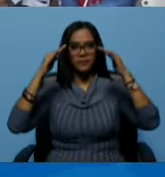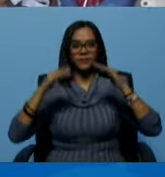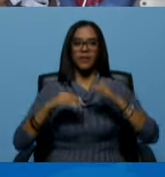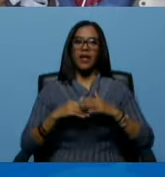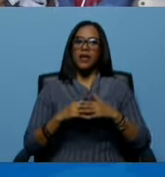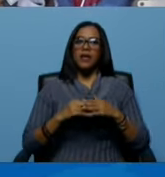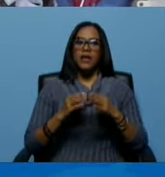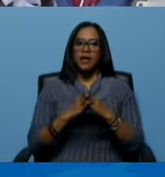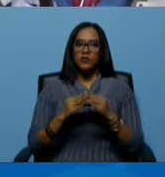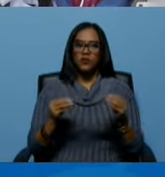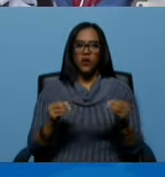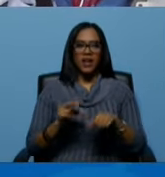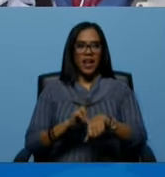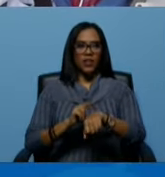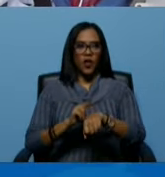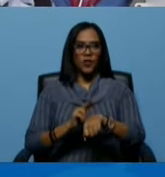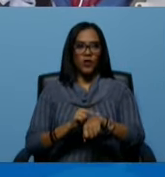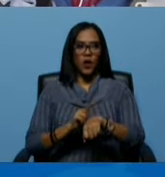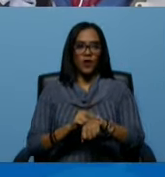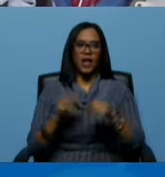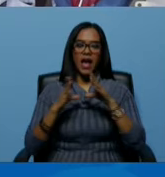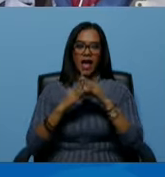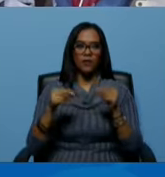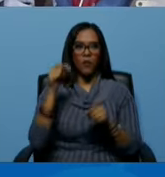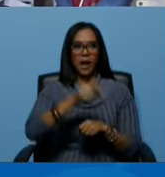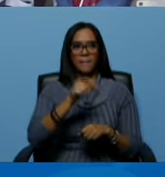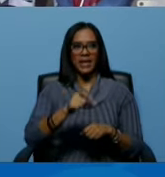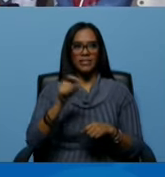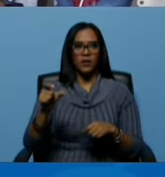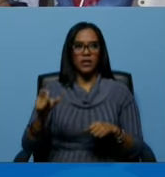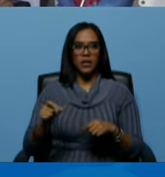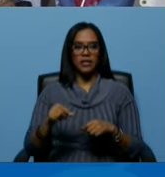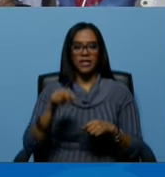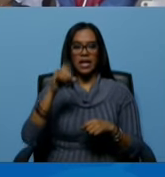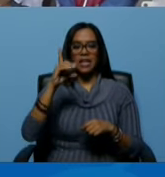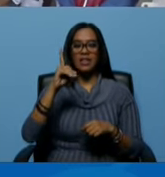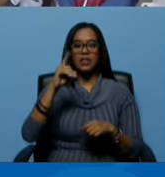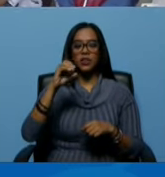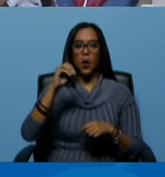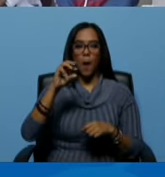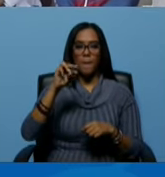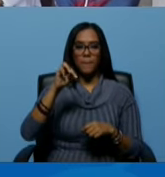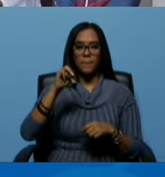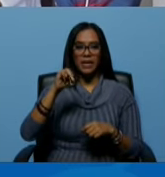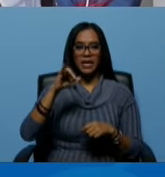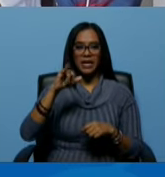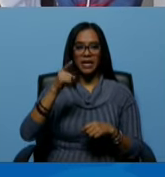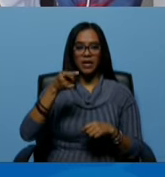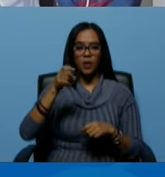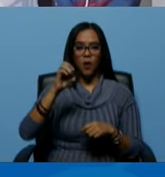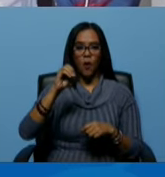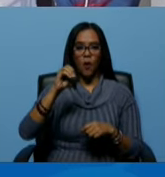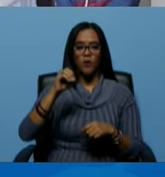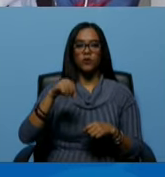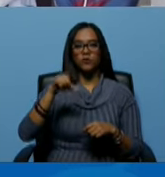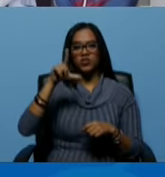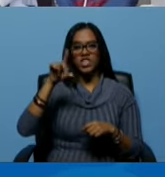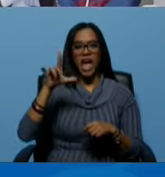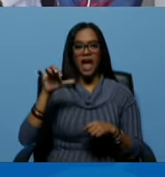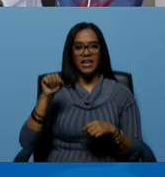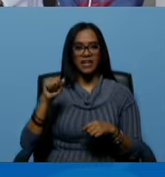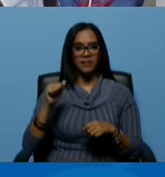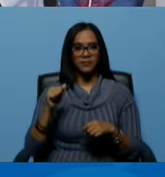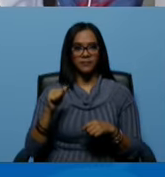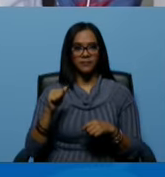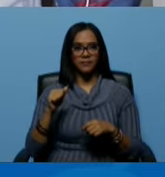a todas las doctoras, doctores, a todo el personal del Domingo Luciani, porque precisamente vamos